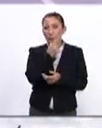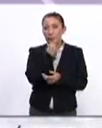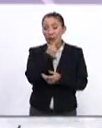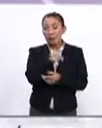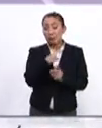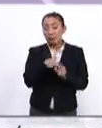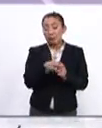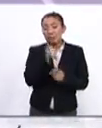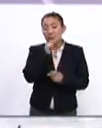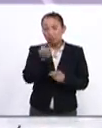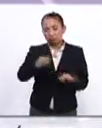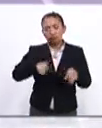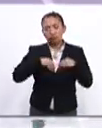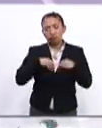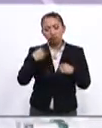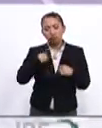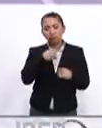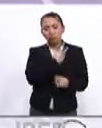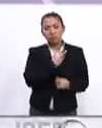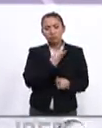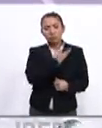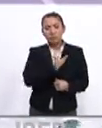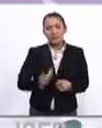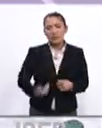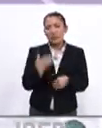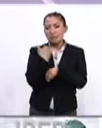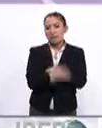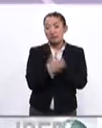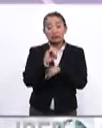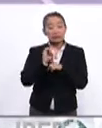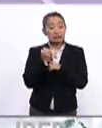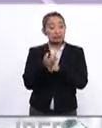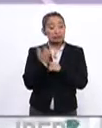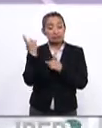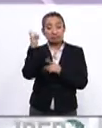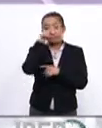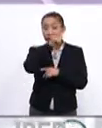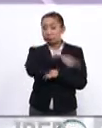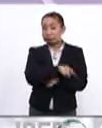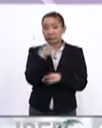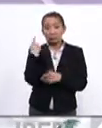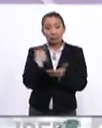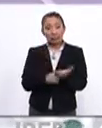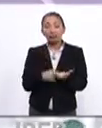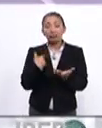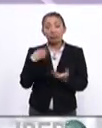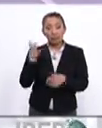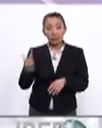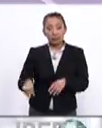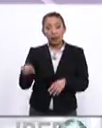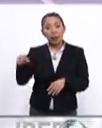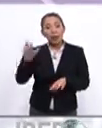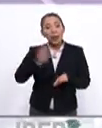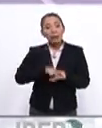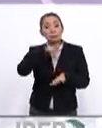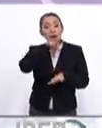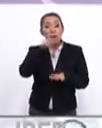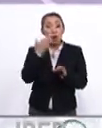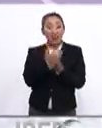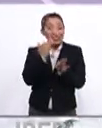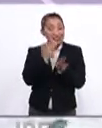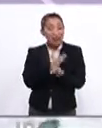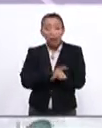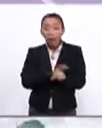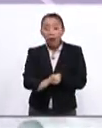de entrada también asume esta presidencia, una situación complicada en verdad que por supuesto lo que más preocupa en